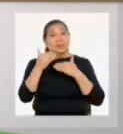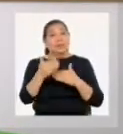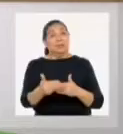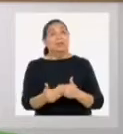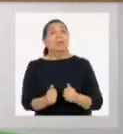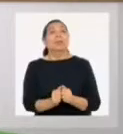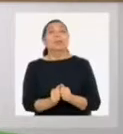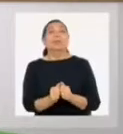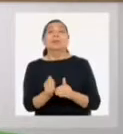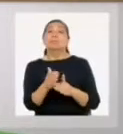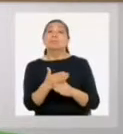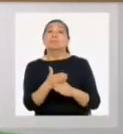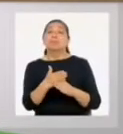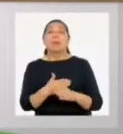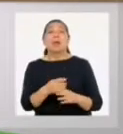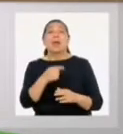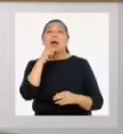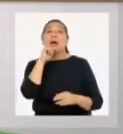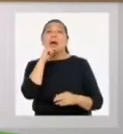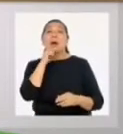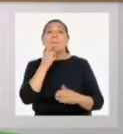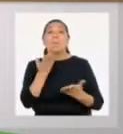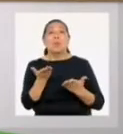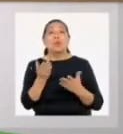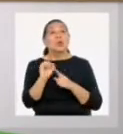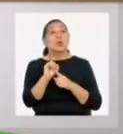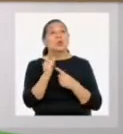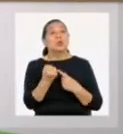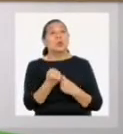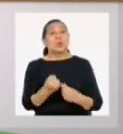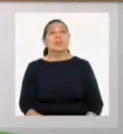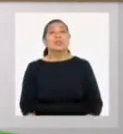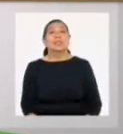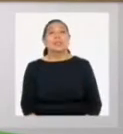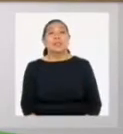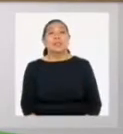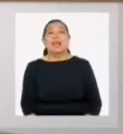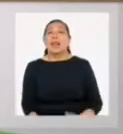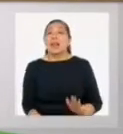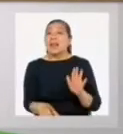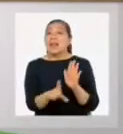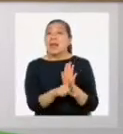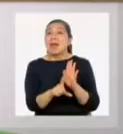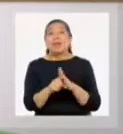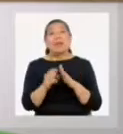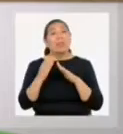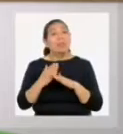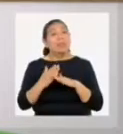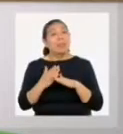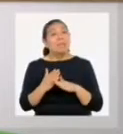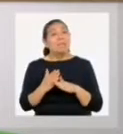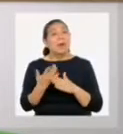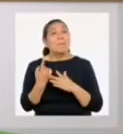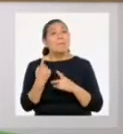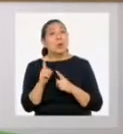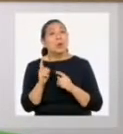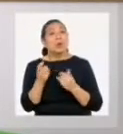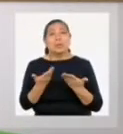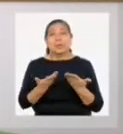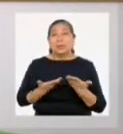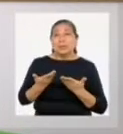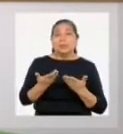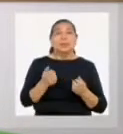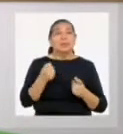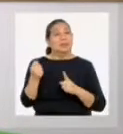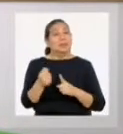ampliado la gama de participación de la mujer en la sociedad. Las leyes las defienden en el caso de